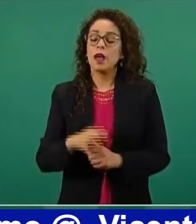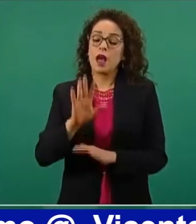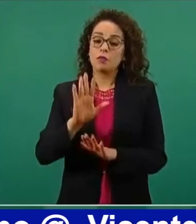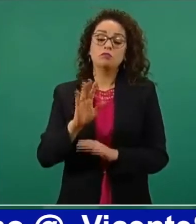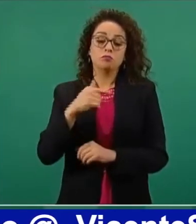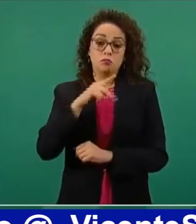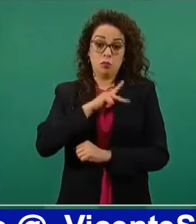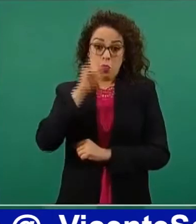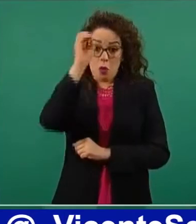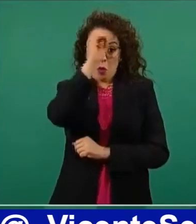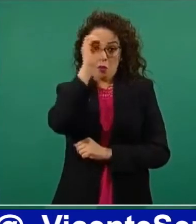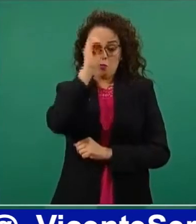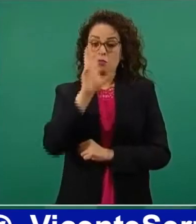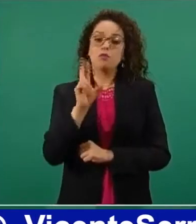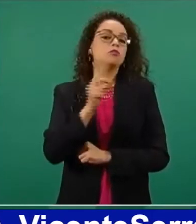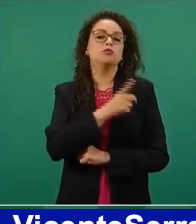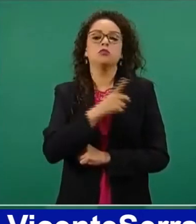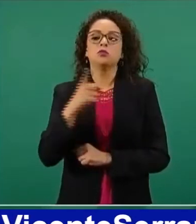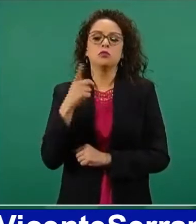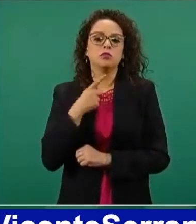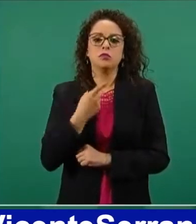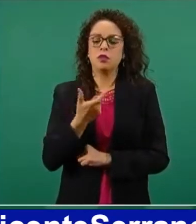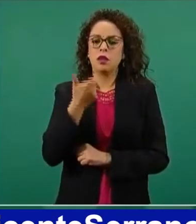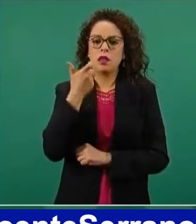que se va a revisar.